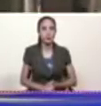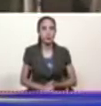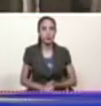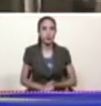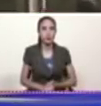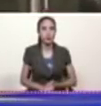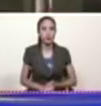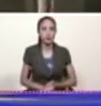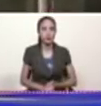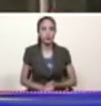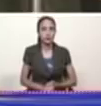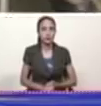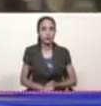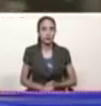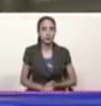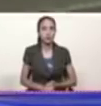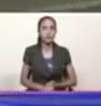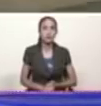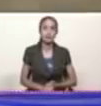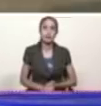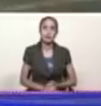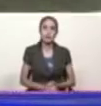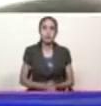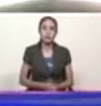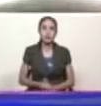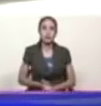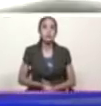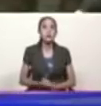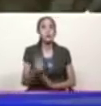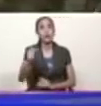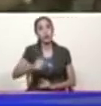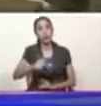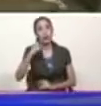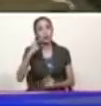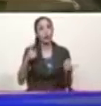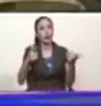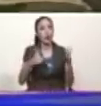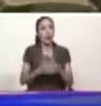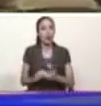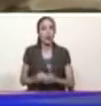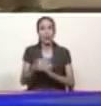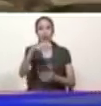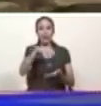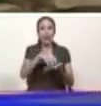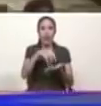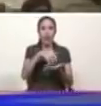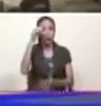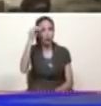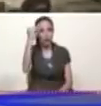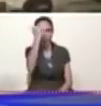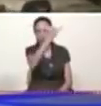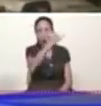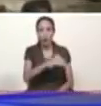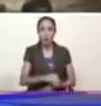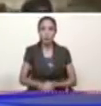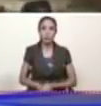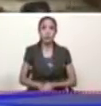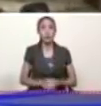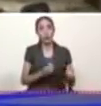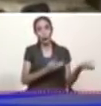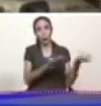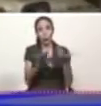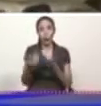hermano saludo presidente bueno estamos de aquí del hermoso pueblo yaracuyano entregando